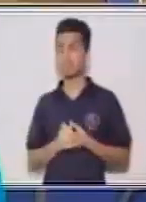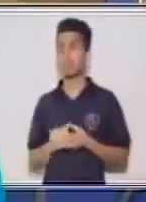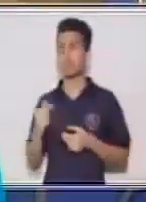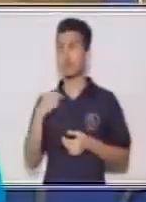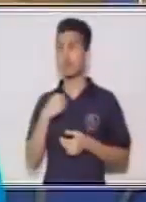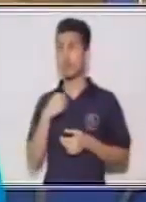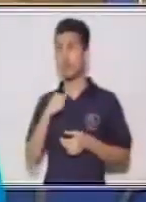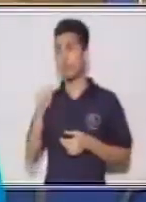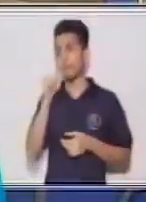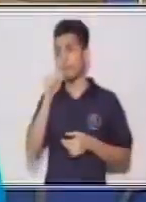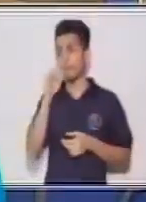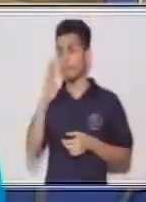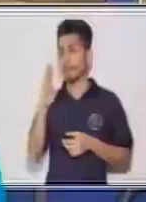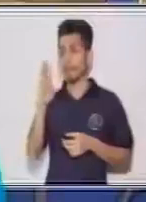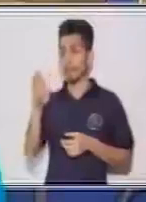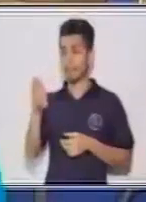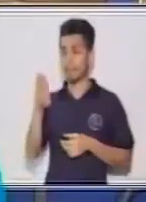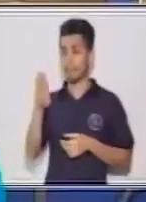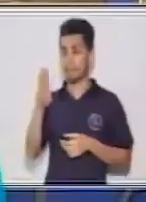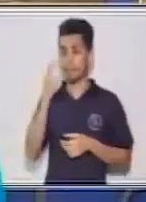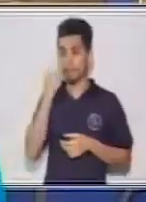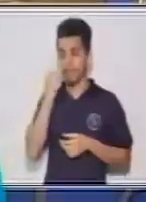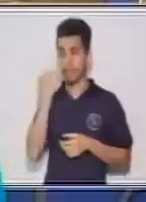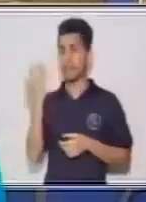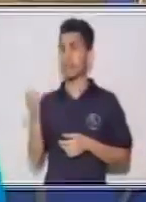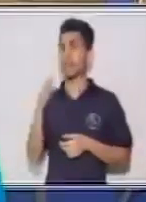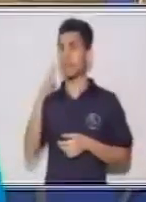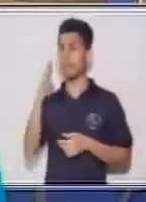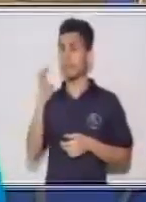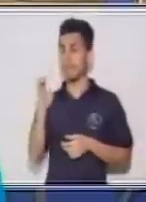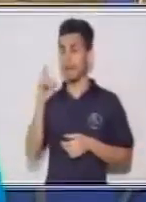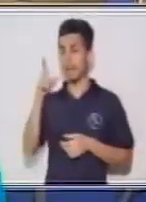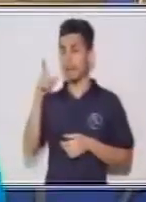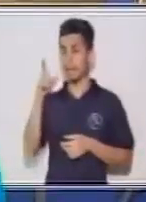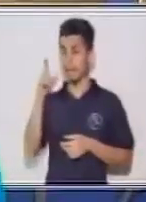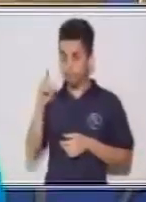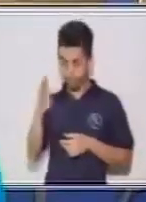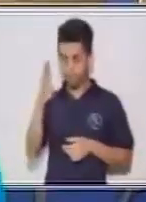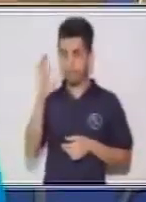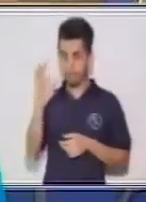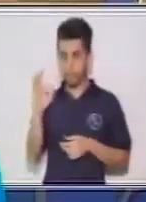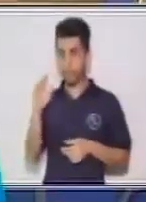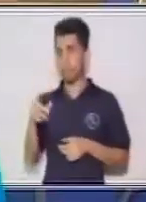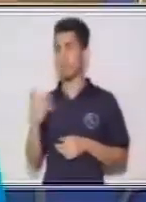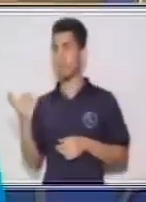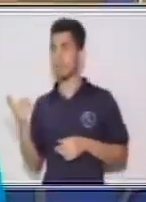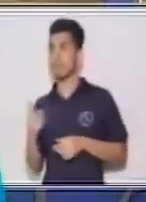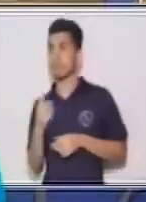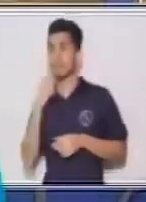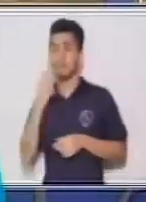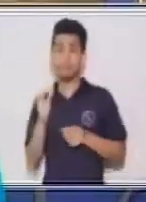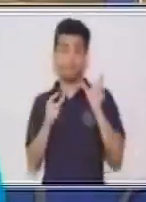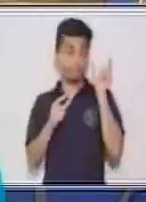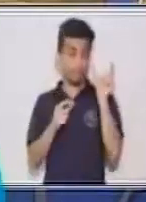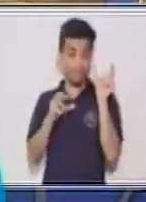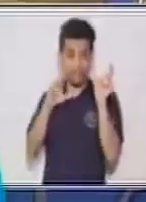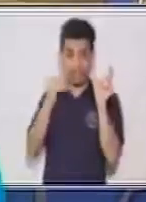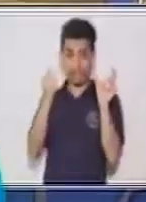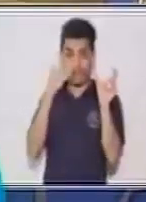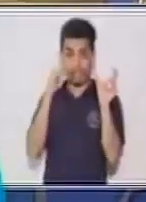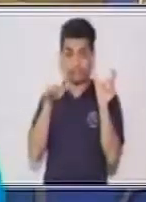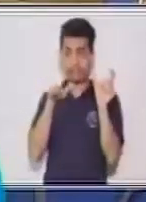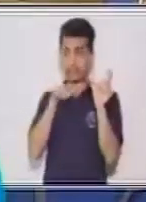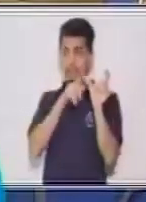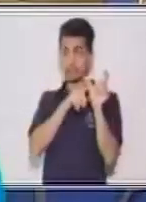bueno, yo bebí café, tú bebiste agua, él bebió refresco. Entonces, si te das cuenta, al decir